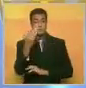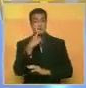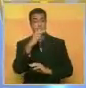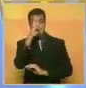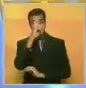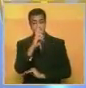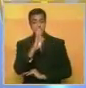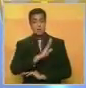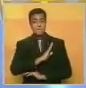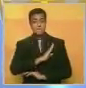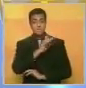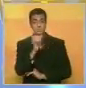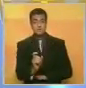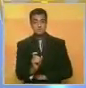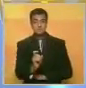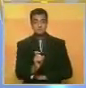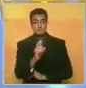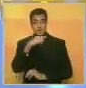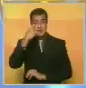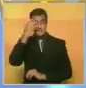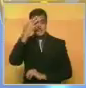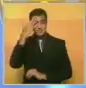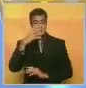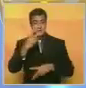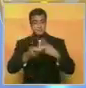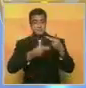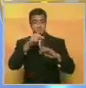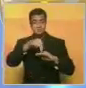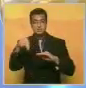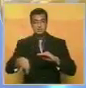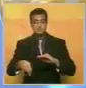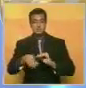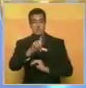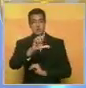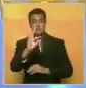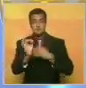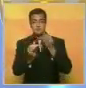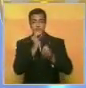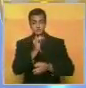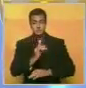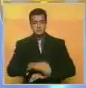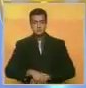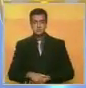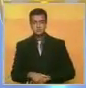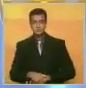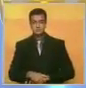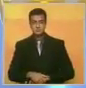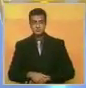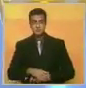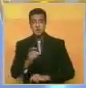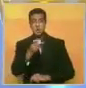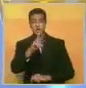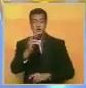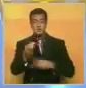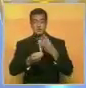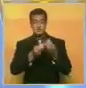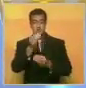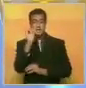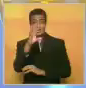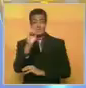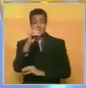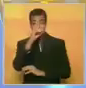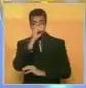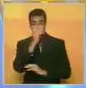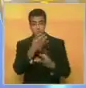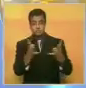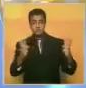respeto de la propiedad y que pretende la producción nacional. Liz Flores nos tiene el reporte desde Ciudad Guayana, en donde se desarrolla la Asamblea Anual del